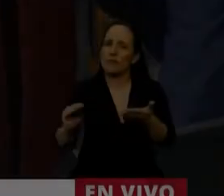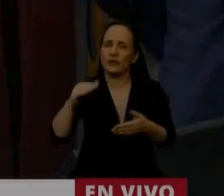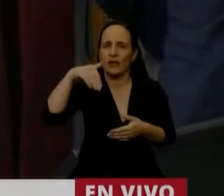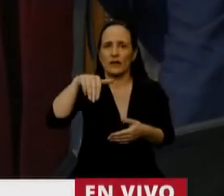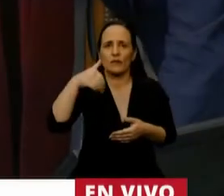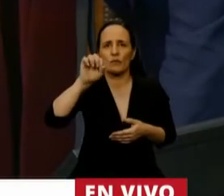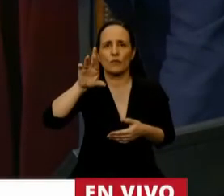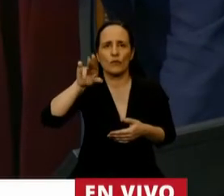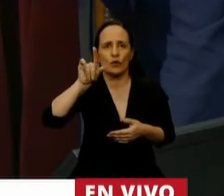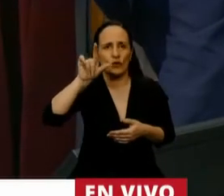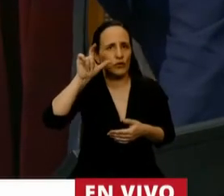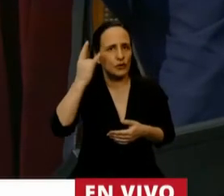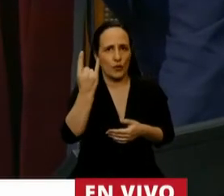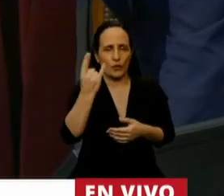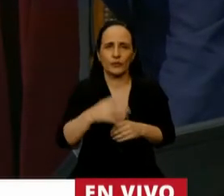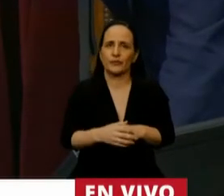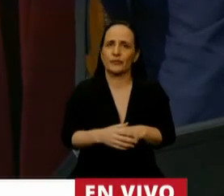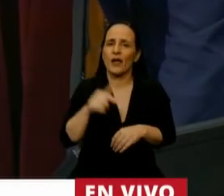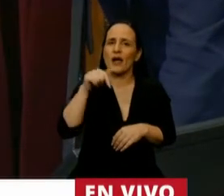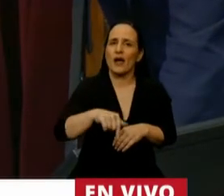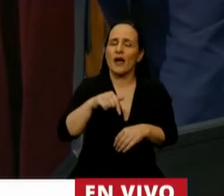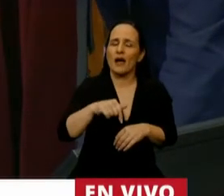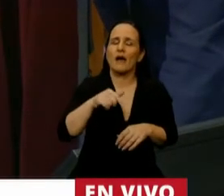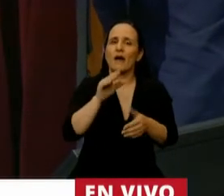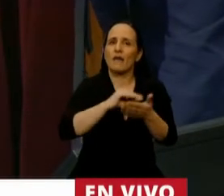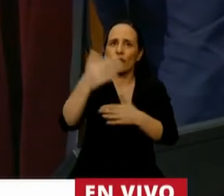En el uso de la palabra, la diputada Josefina González